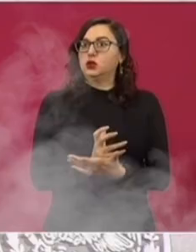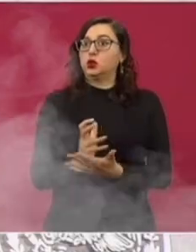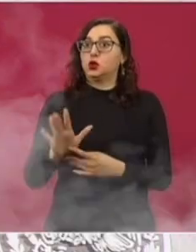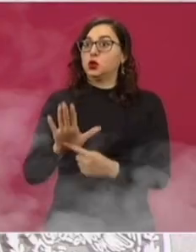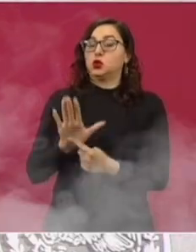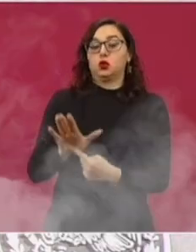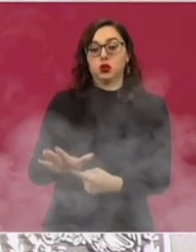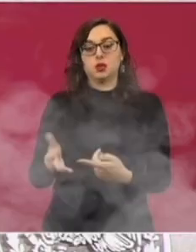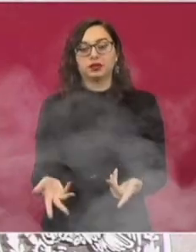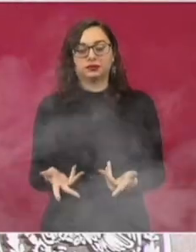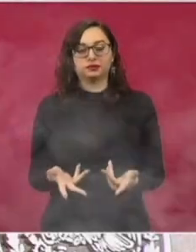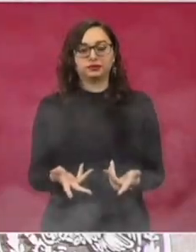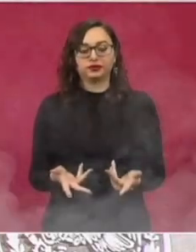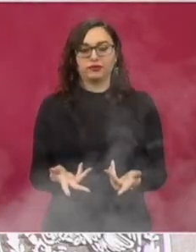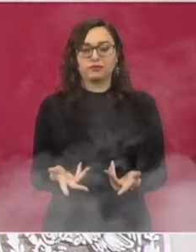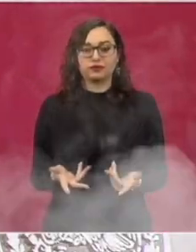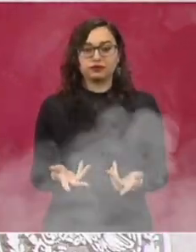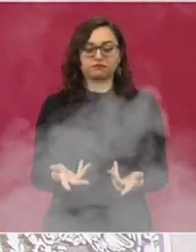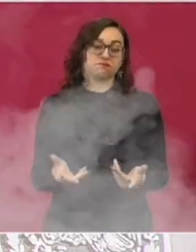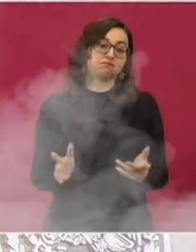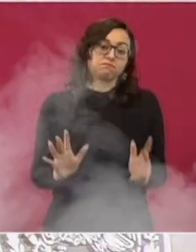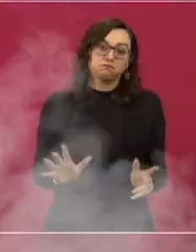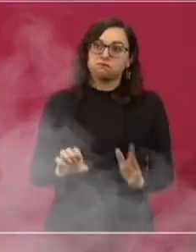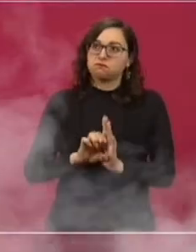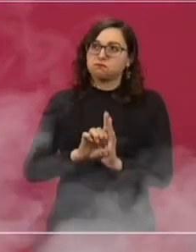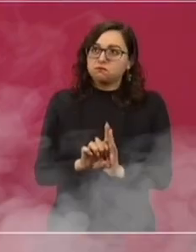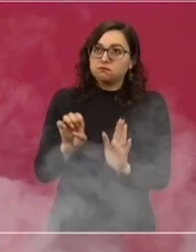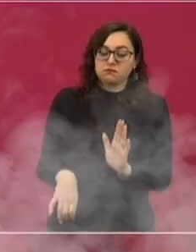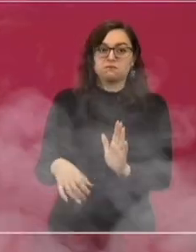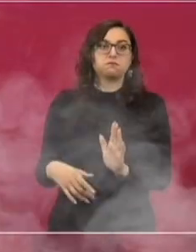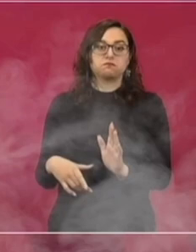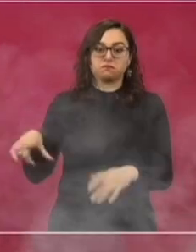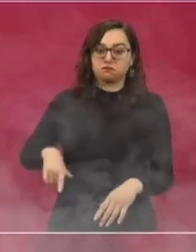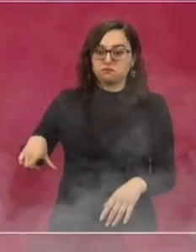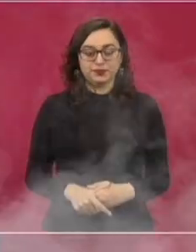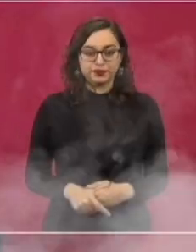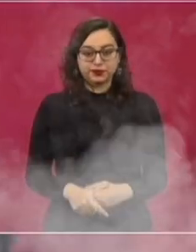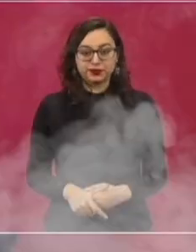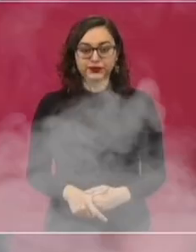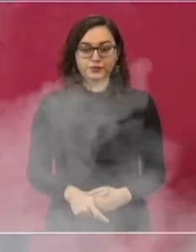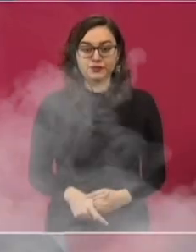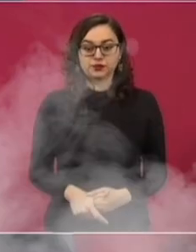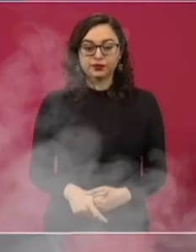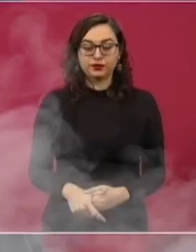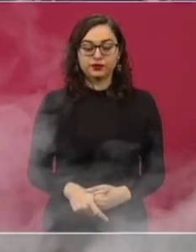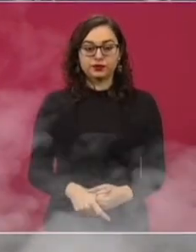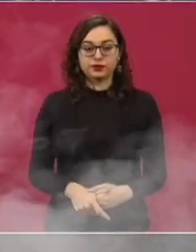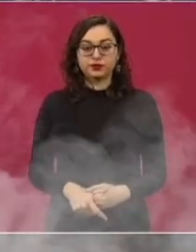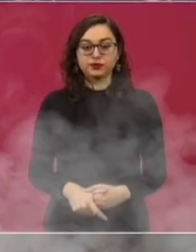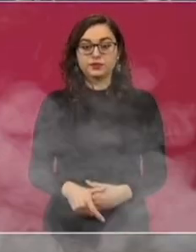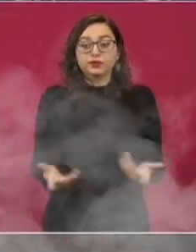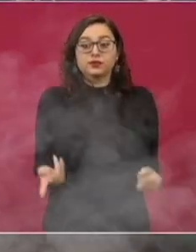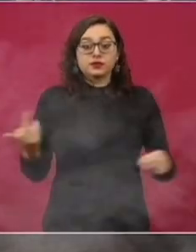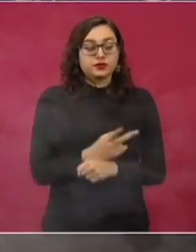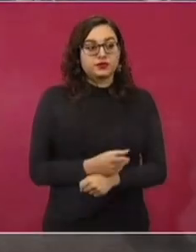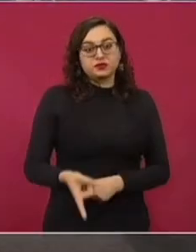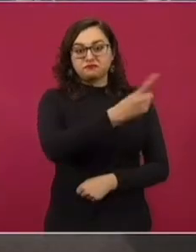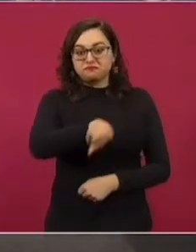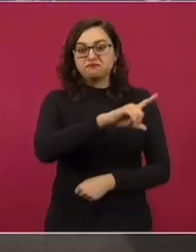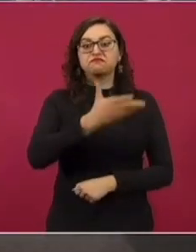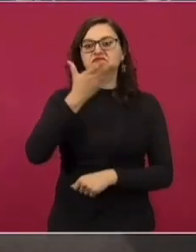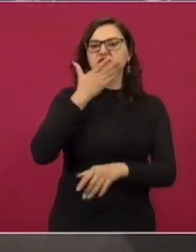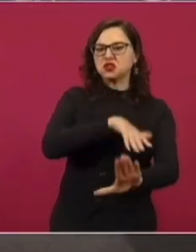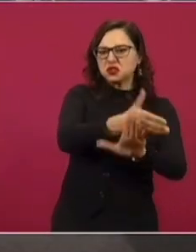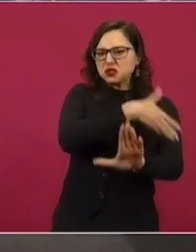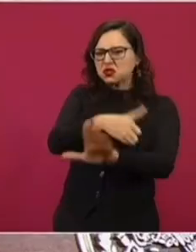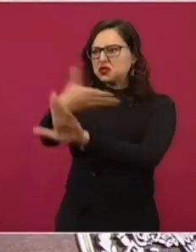que consideraban afectaba a un servidor público que no se sometía. No había capacidad de réplica, pero además